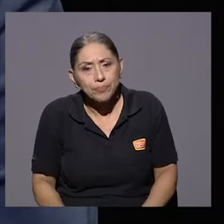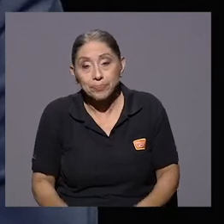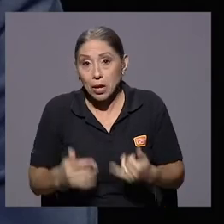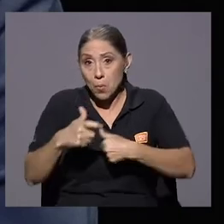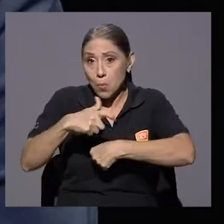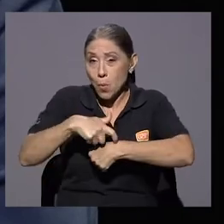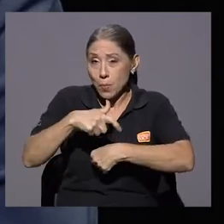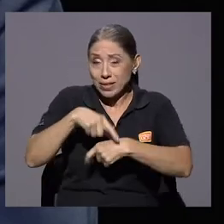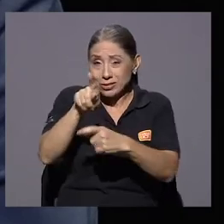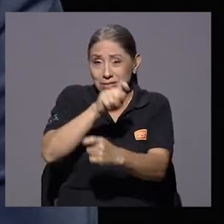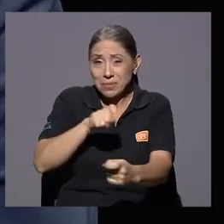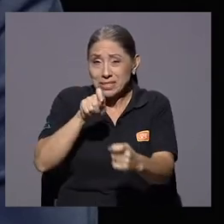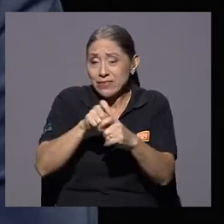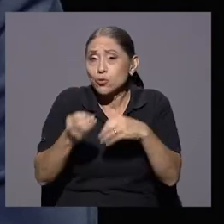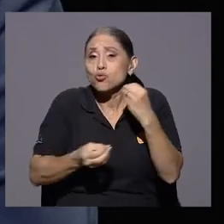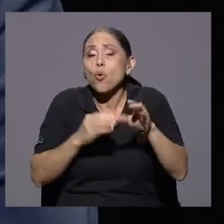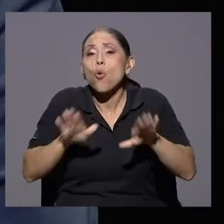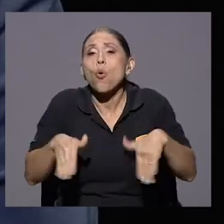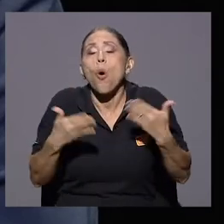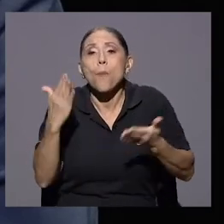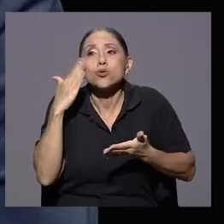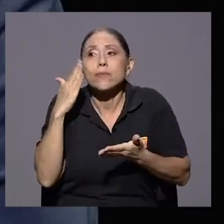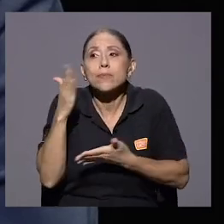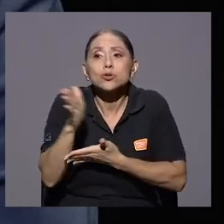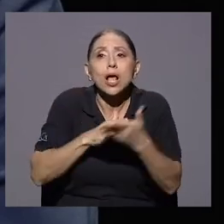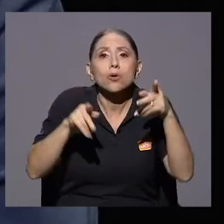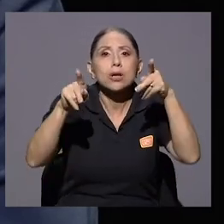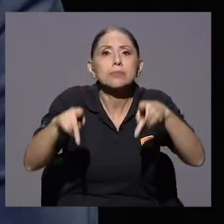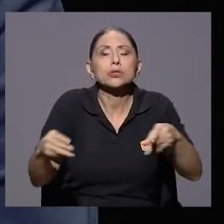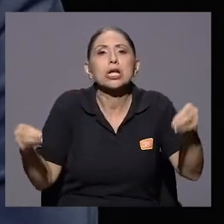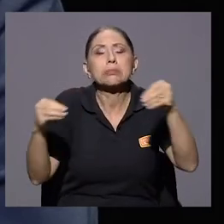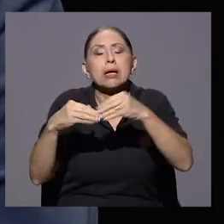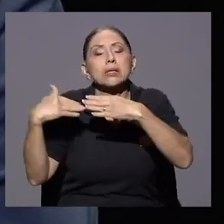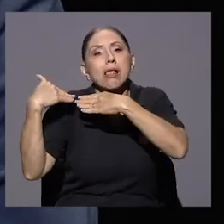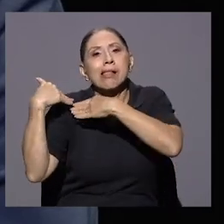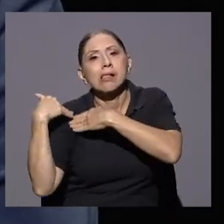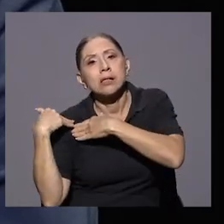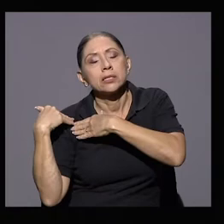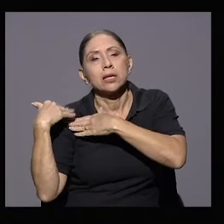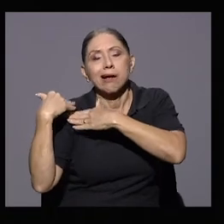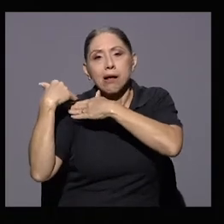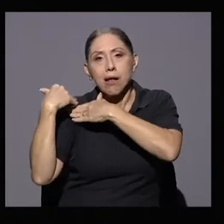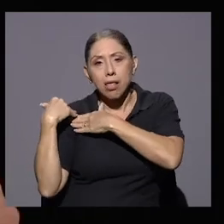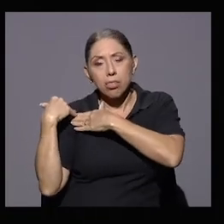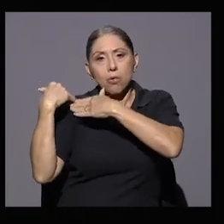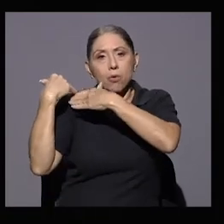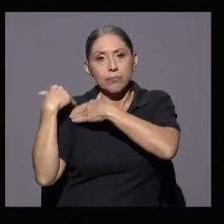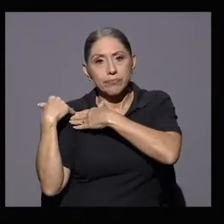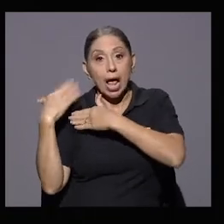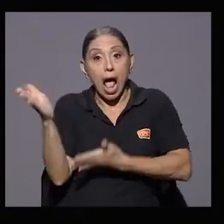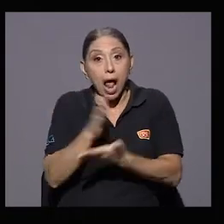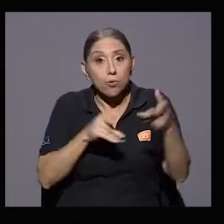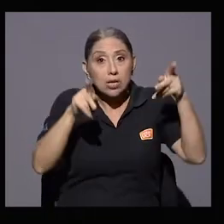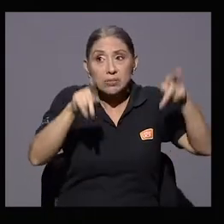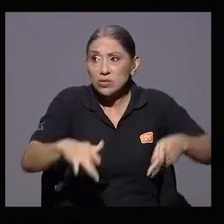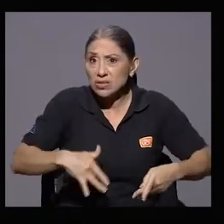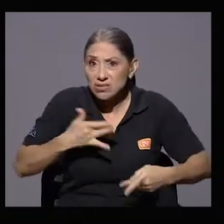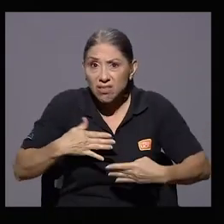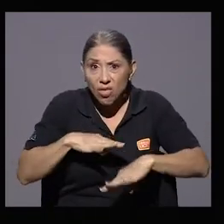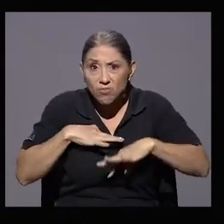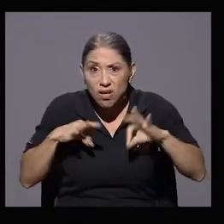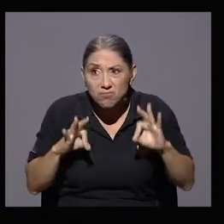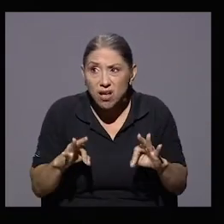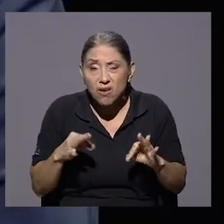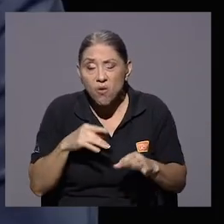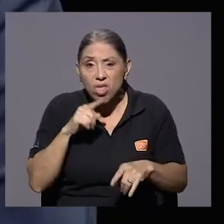¿Cómo podemos en momentos determinados saber que hay personas que se le están recargando las tareas? ¿Les han manifestado desconformidades en